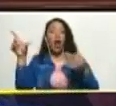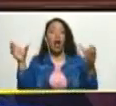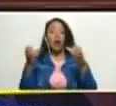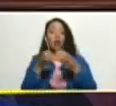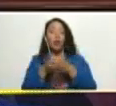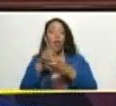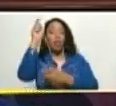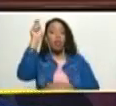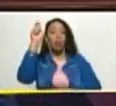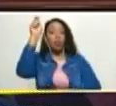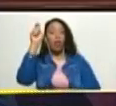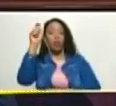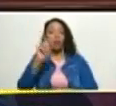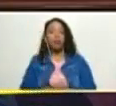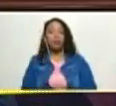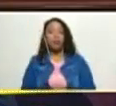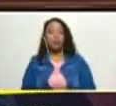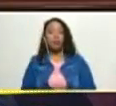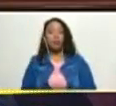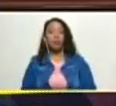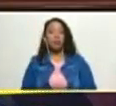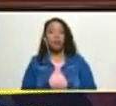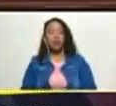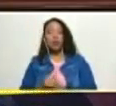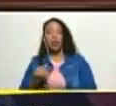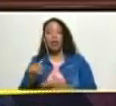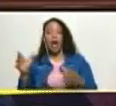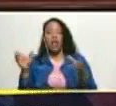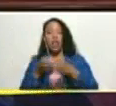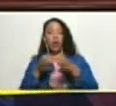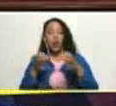diputados y en la cámara del senado